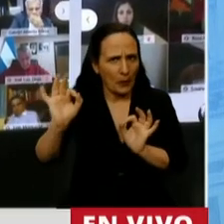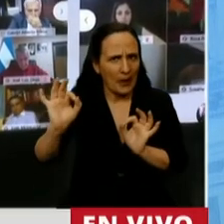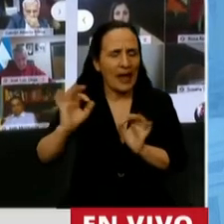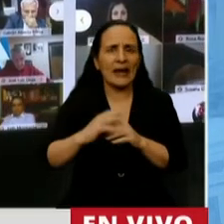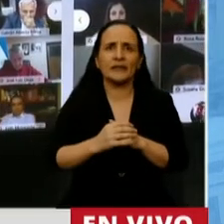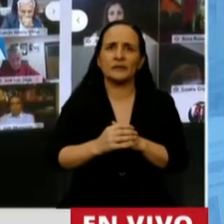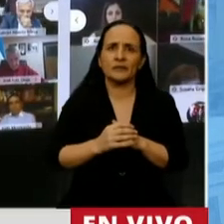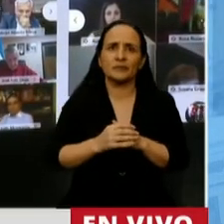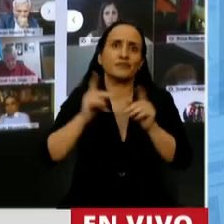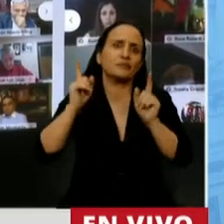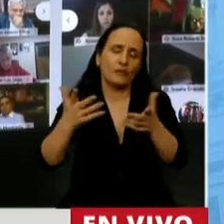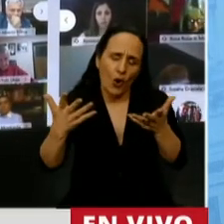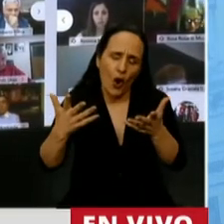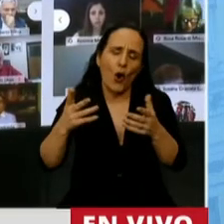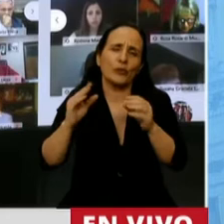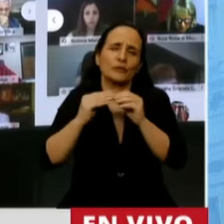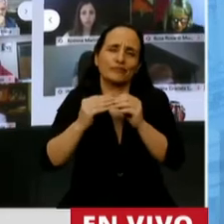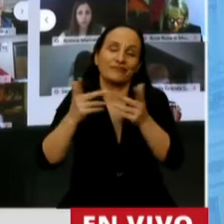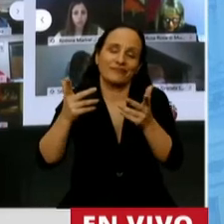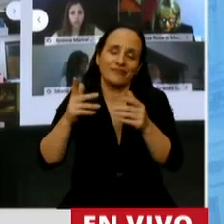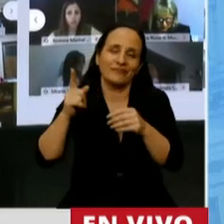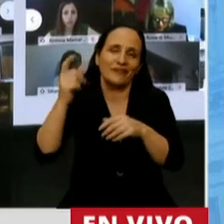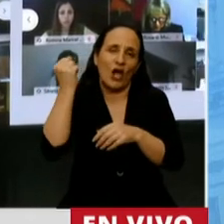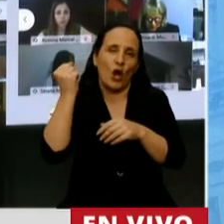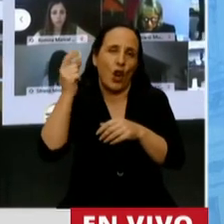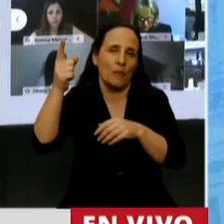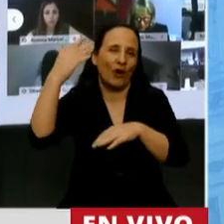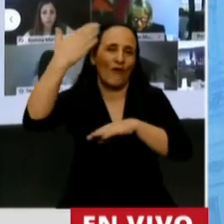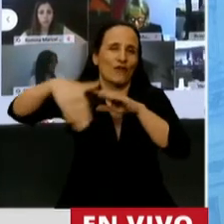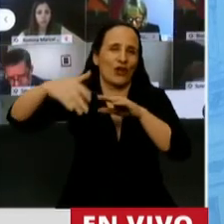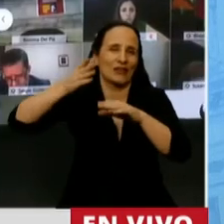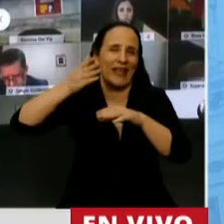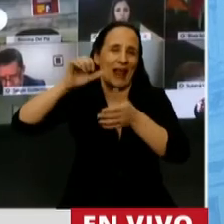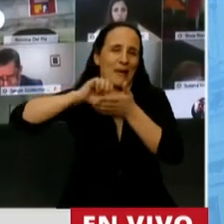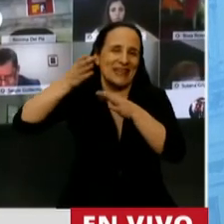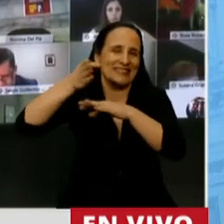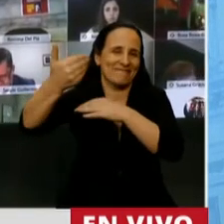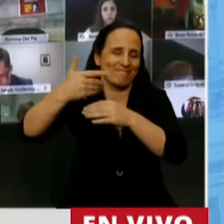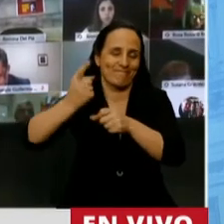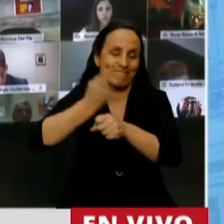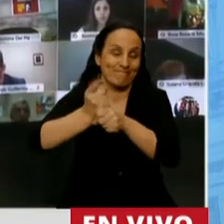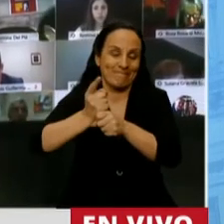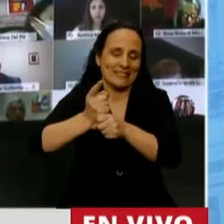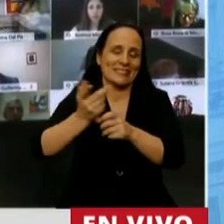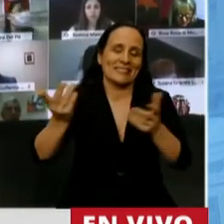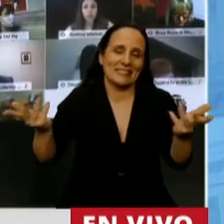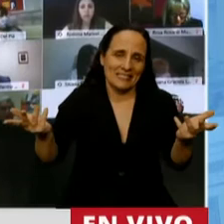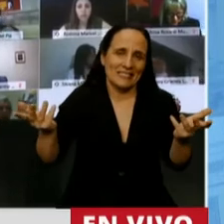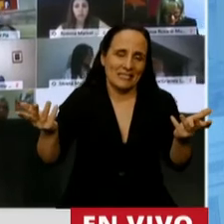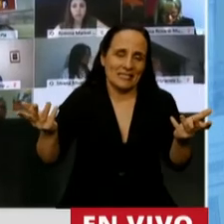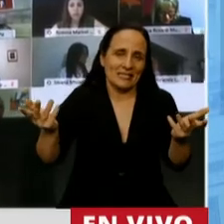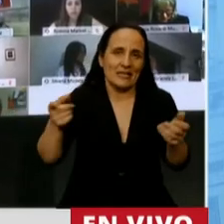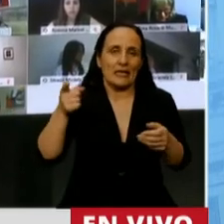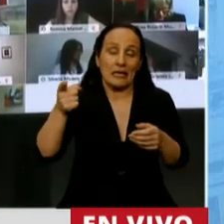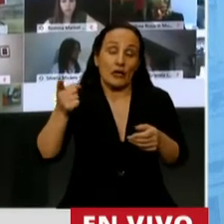las cuestiones económicas con la frontera cerrada también, crearon una expectativa que nosotros trasladamos